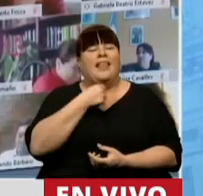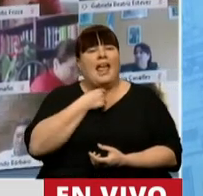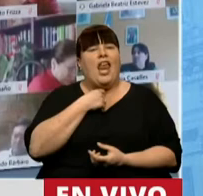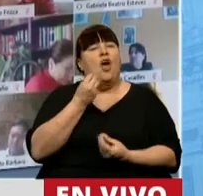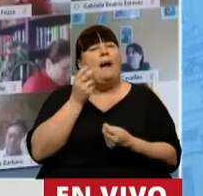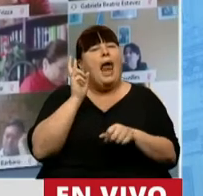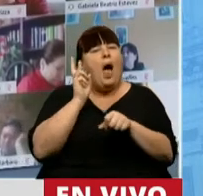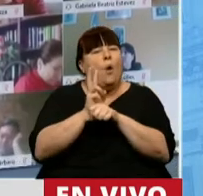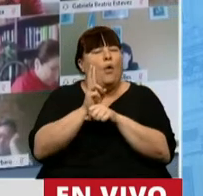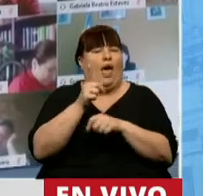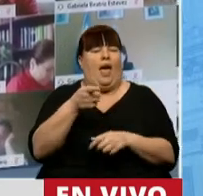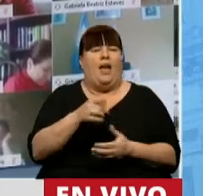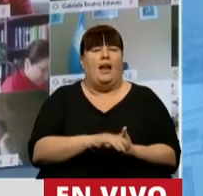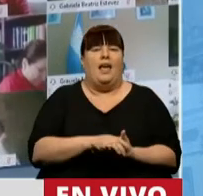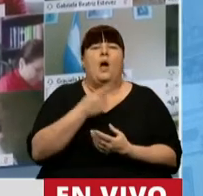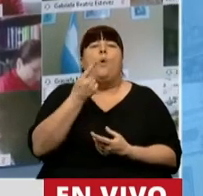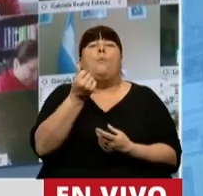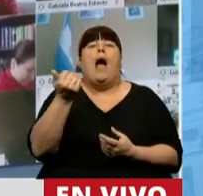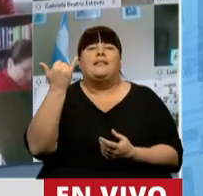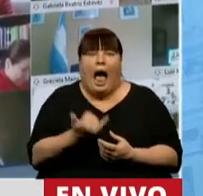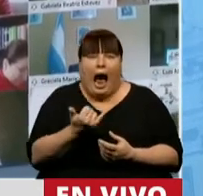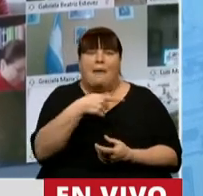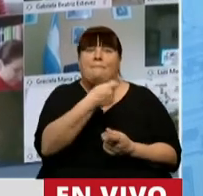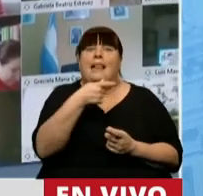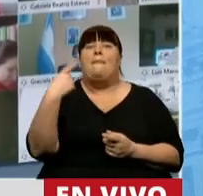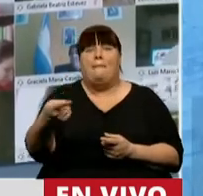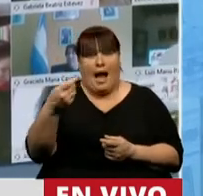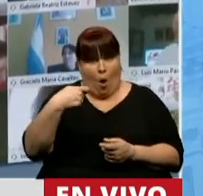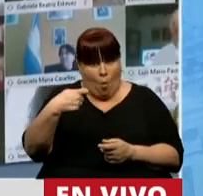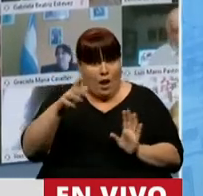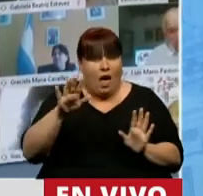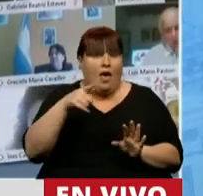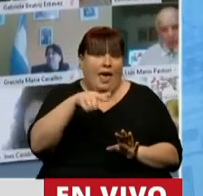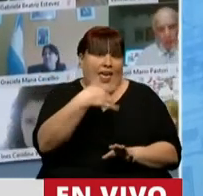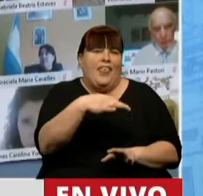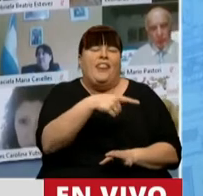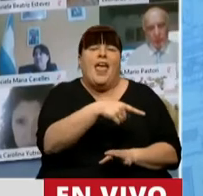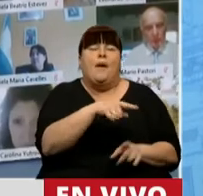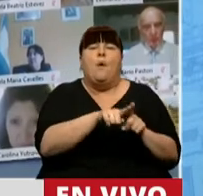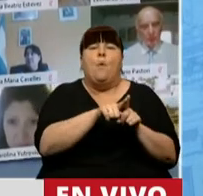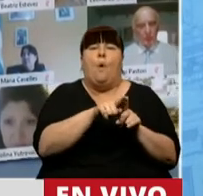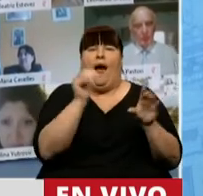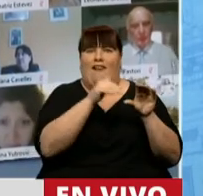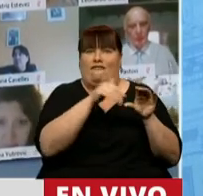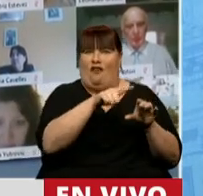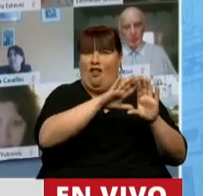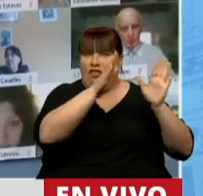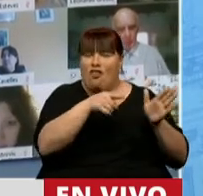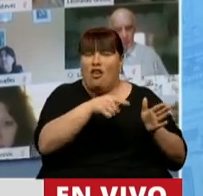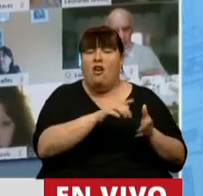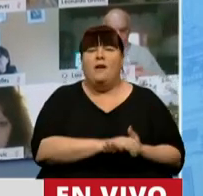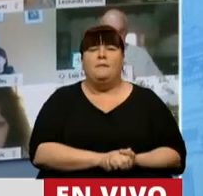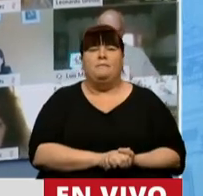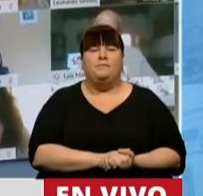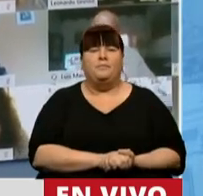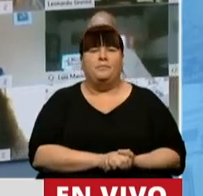que para defender la cuantía de los haberes previsionales, que es lo que supuestamente debería ser el Fondo de Garantía de Sustentabilidad,